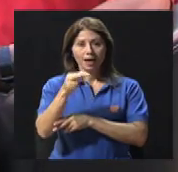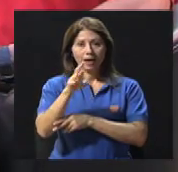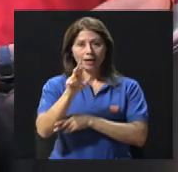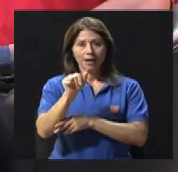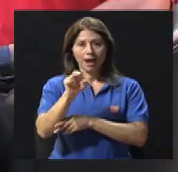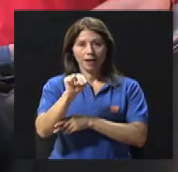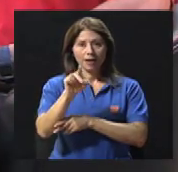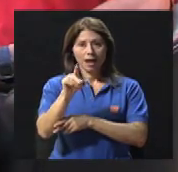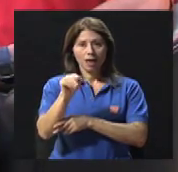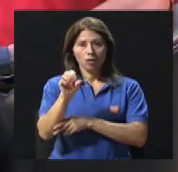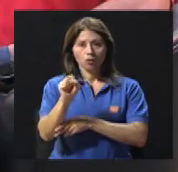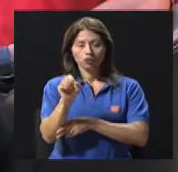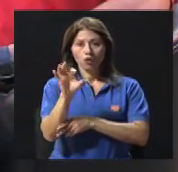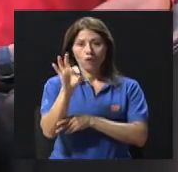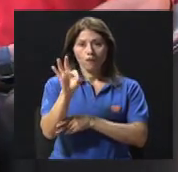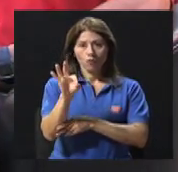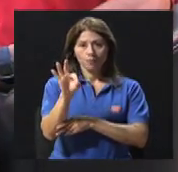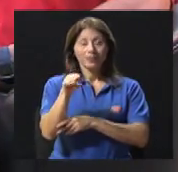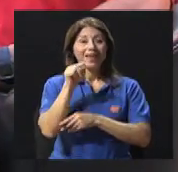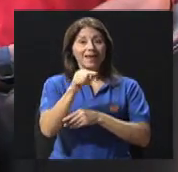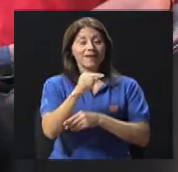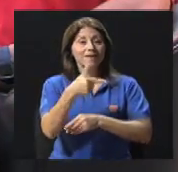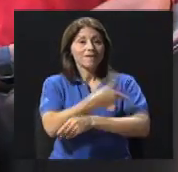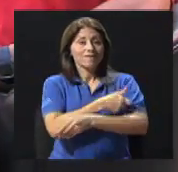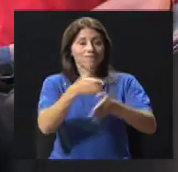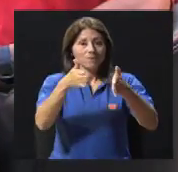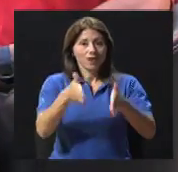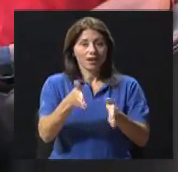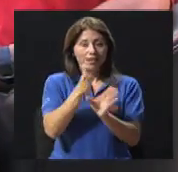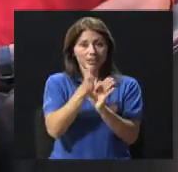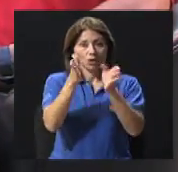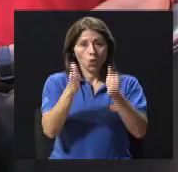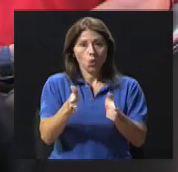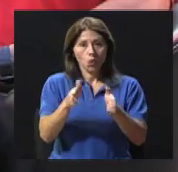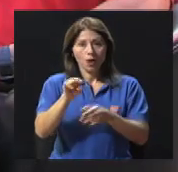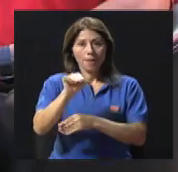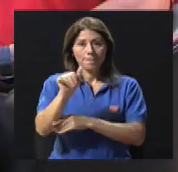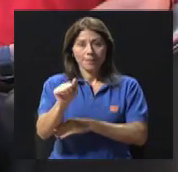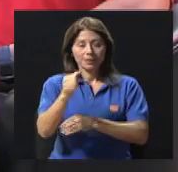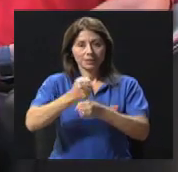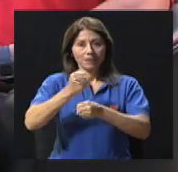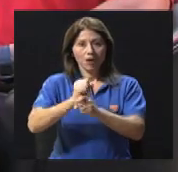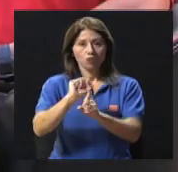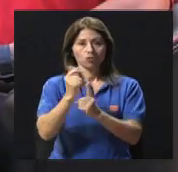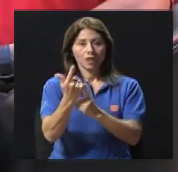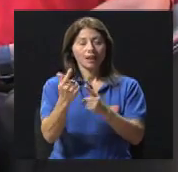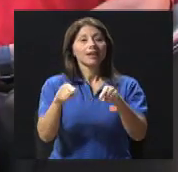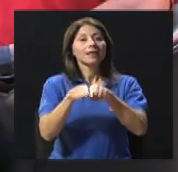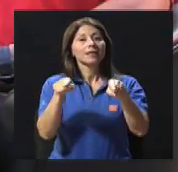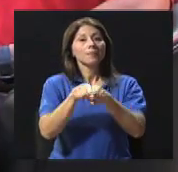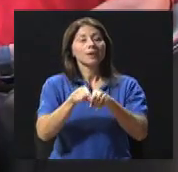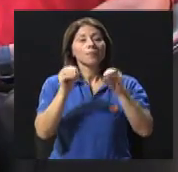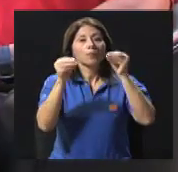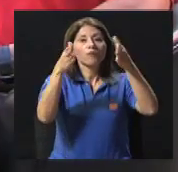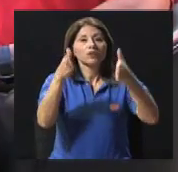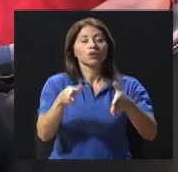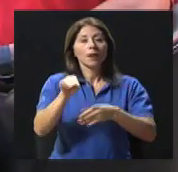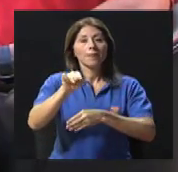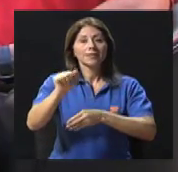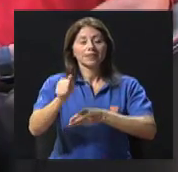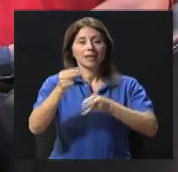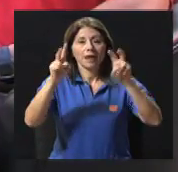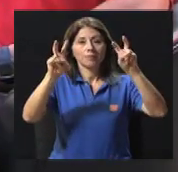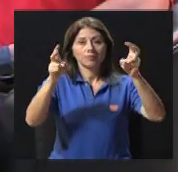Ella es enfermera, psicóloga, máster en trabajo social y también es profesora de la maestría de salud